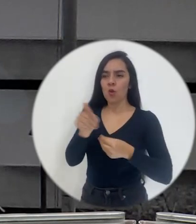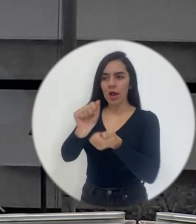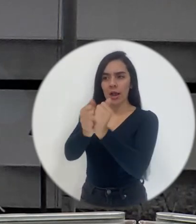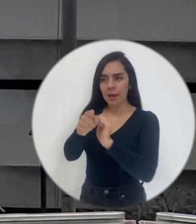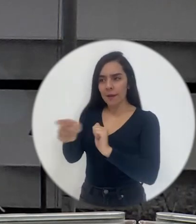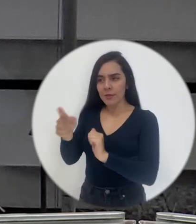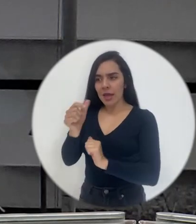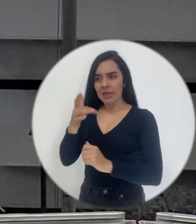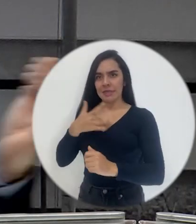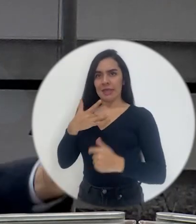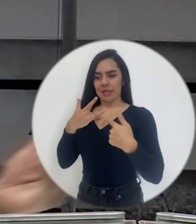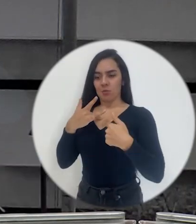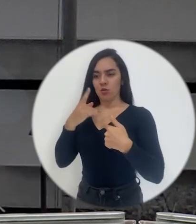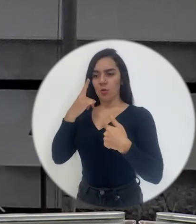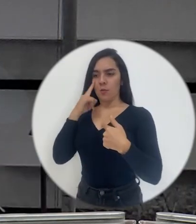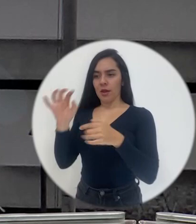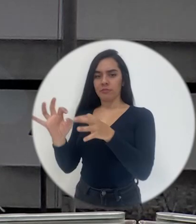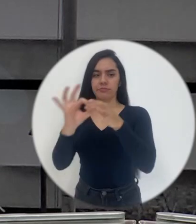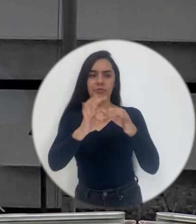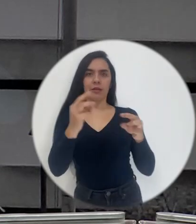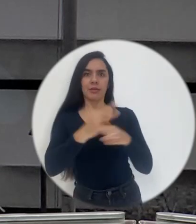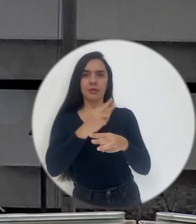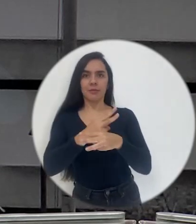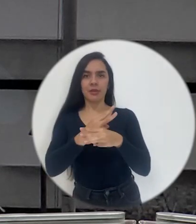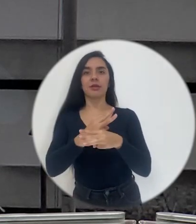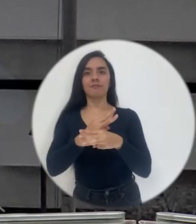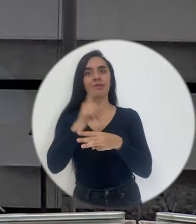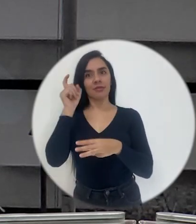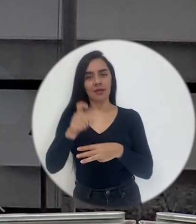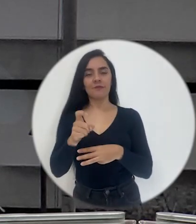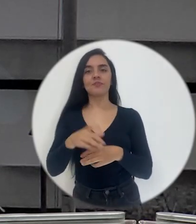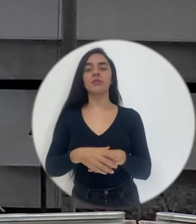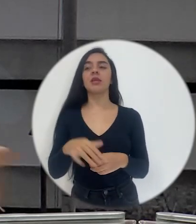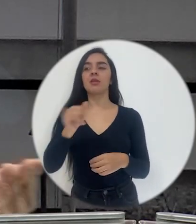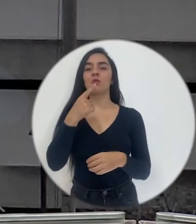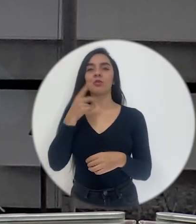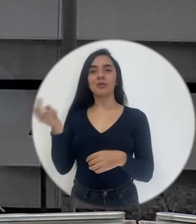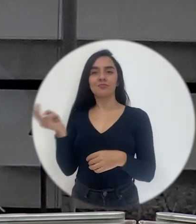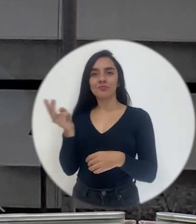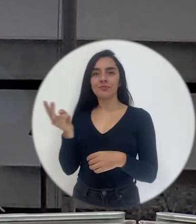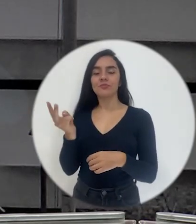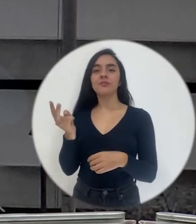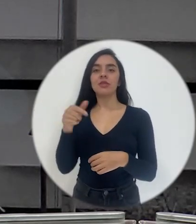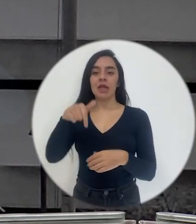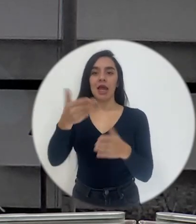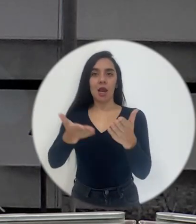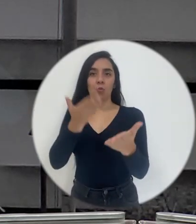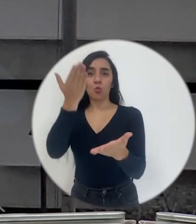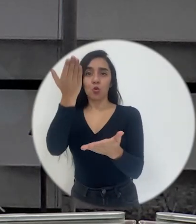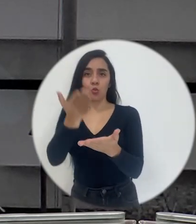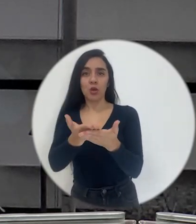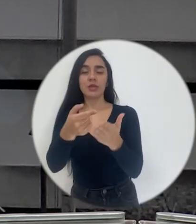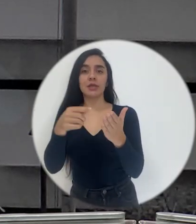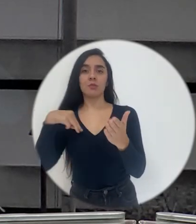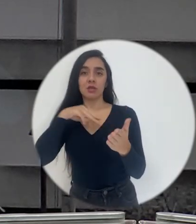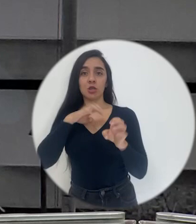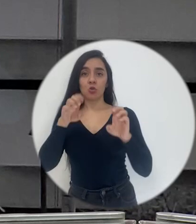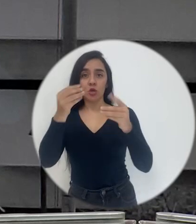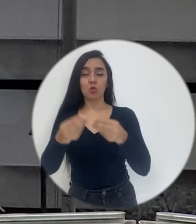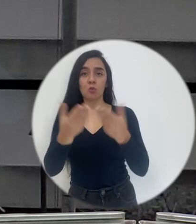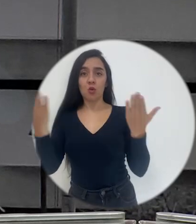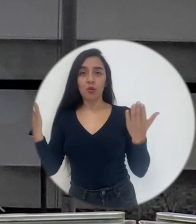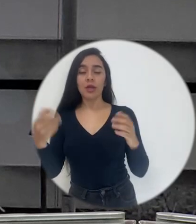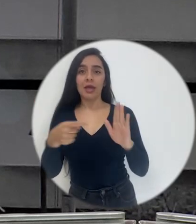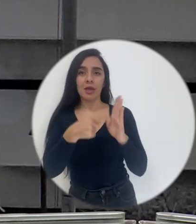matemáticas. Lo que decía Adriana también sobre, y Juan Pablo, sobre la propuesta que tenemos en este momento del